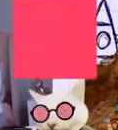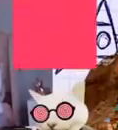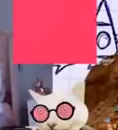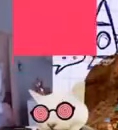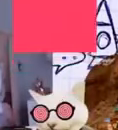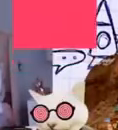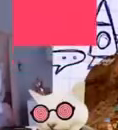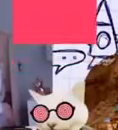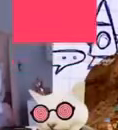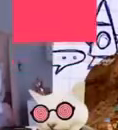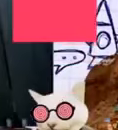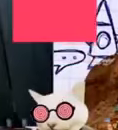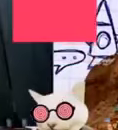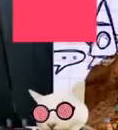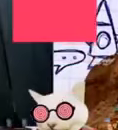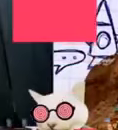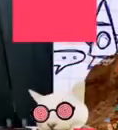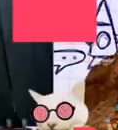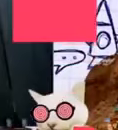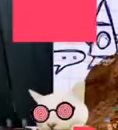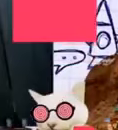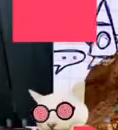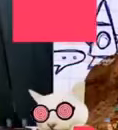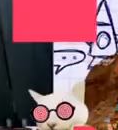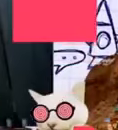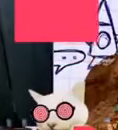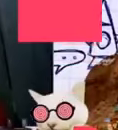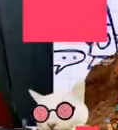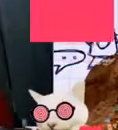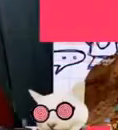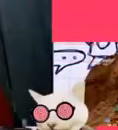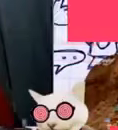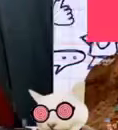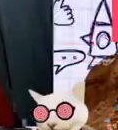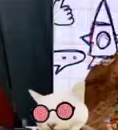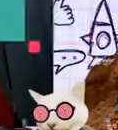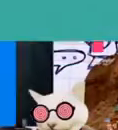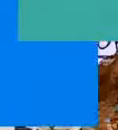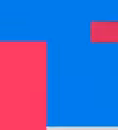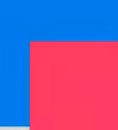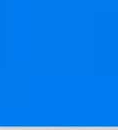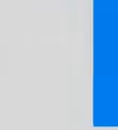A continuación, Casi Noticias.